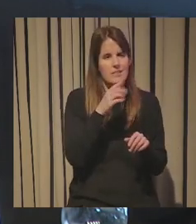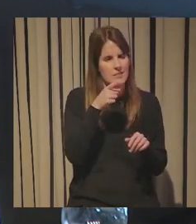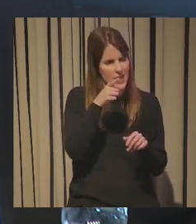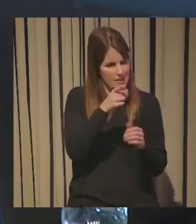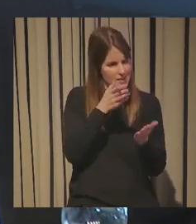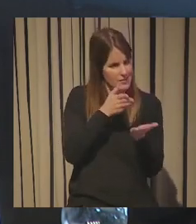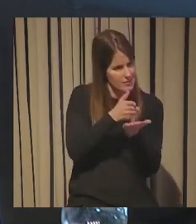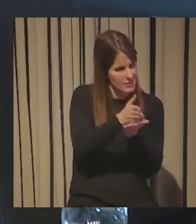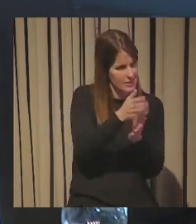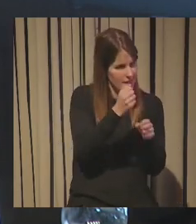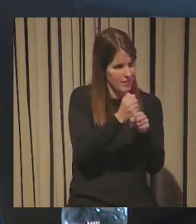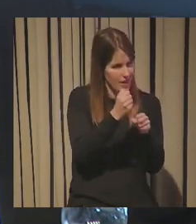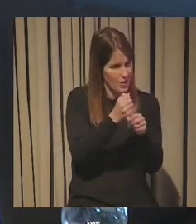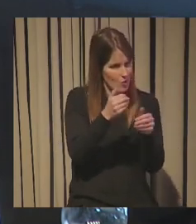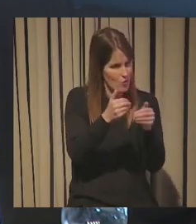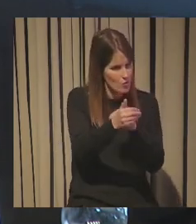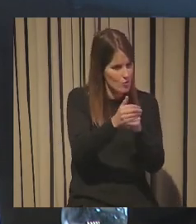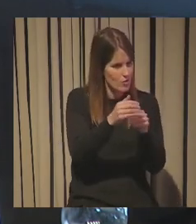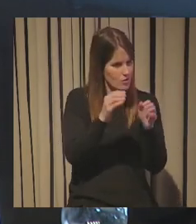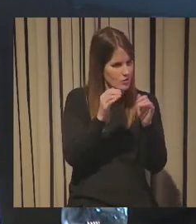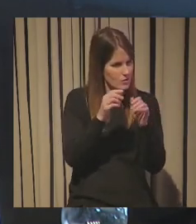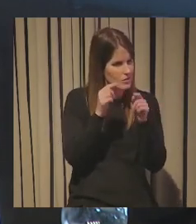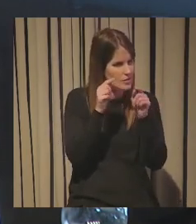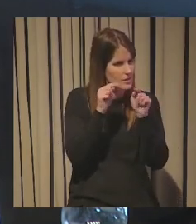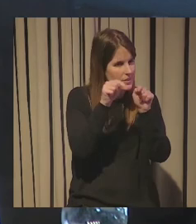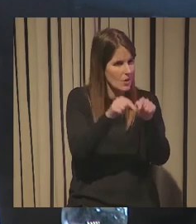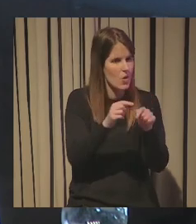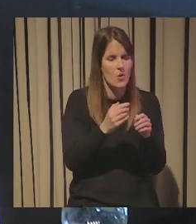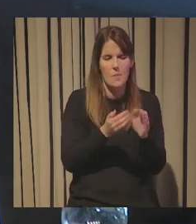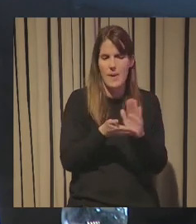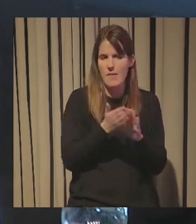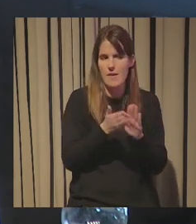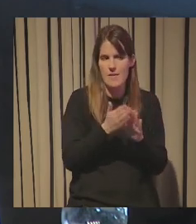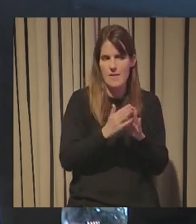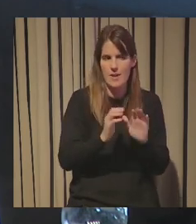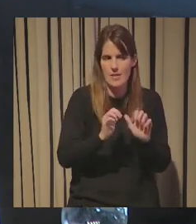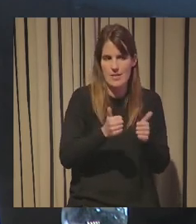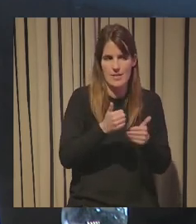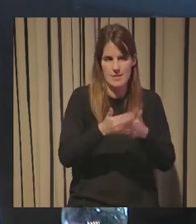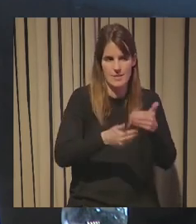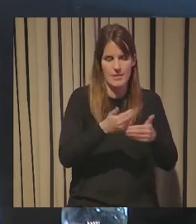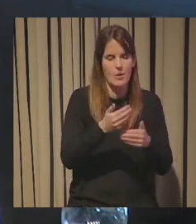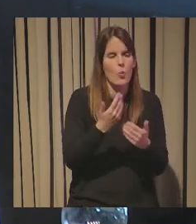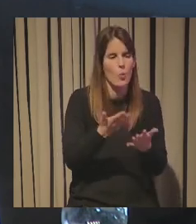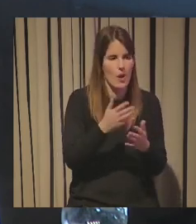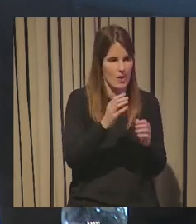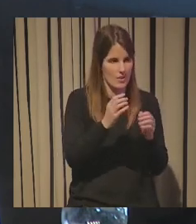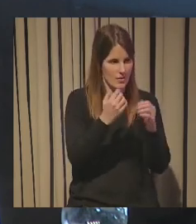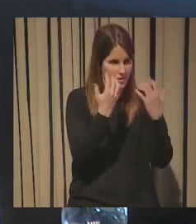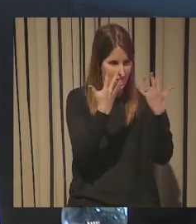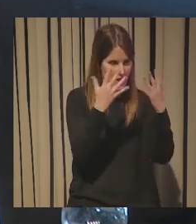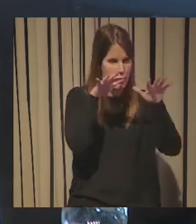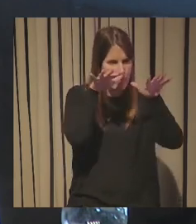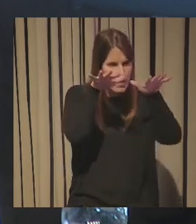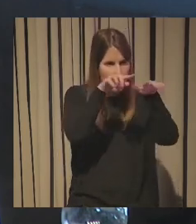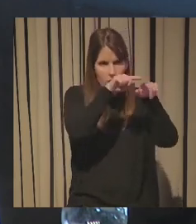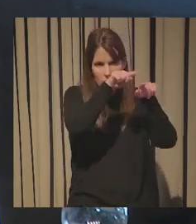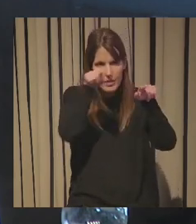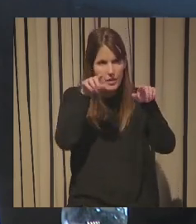o la tenemos a futuro para empezar a aterrizarla alguna que te haya llamado más la atención yo creo que todas